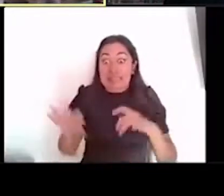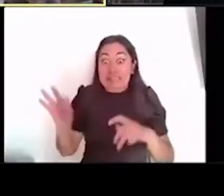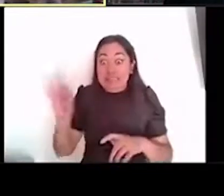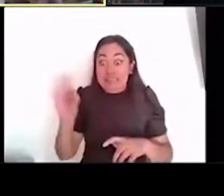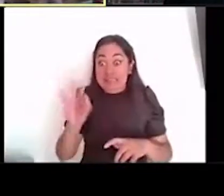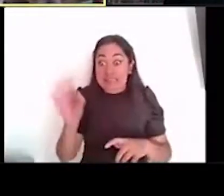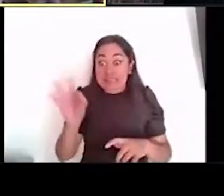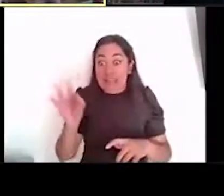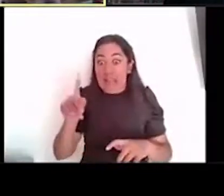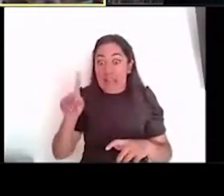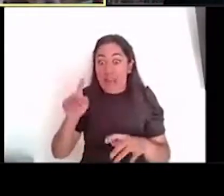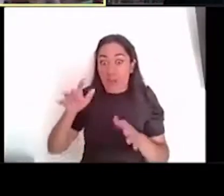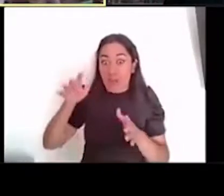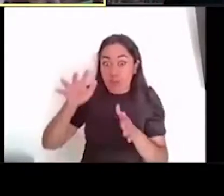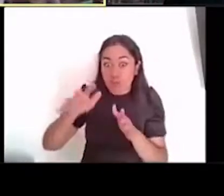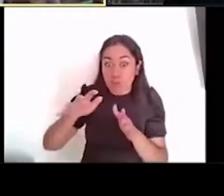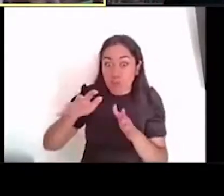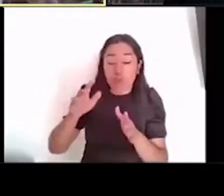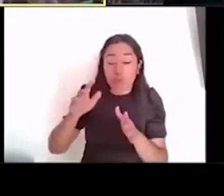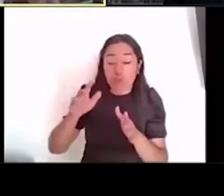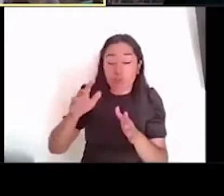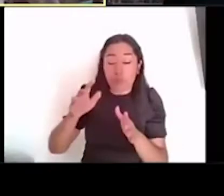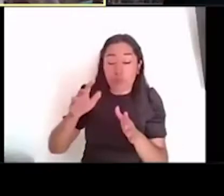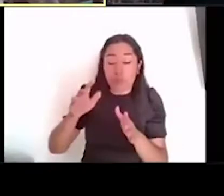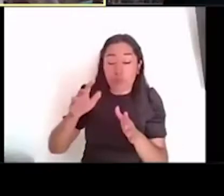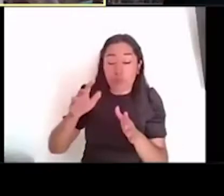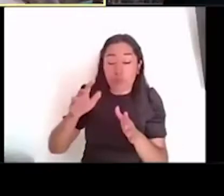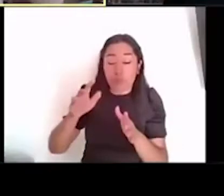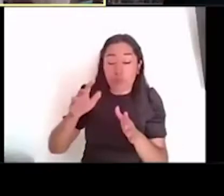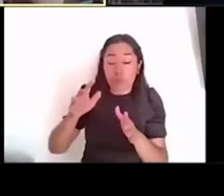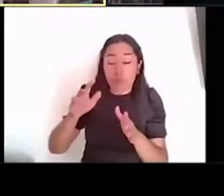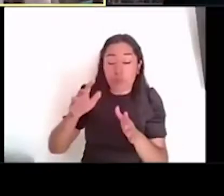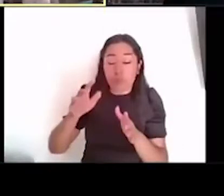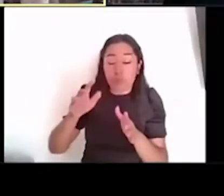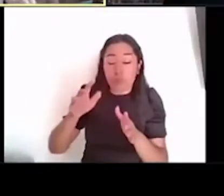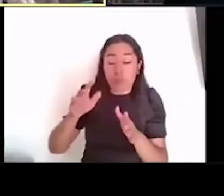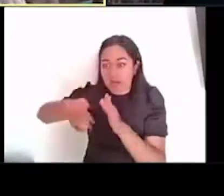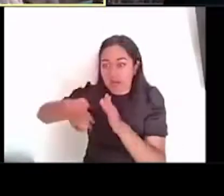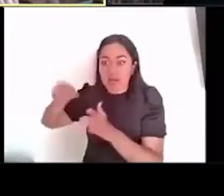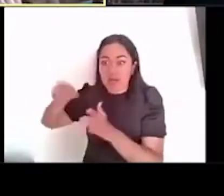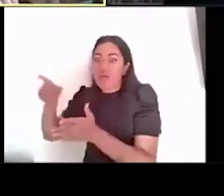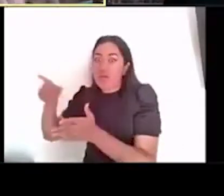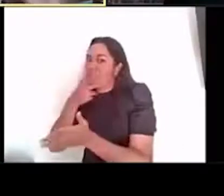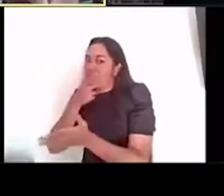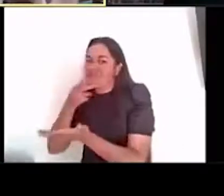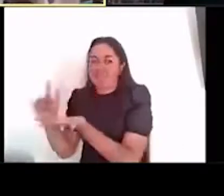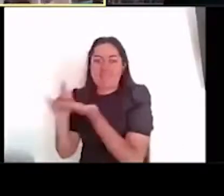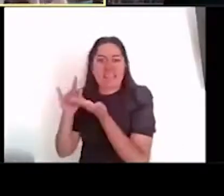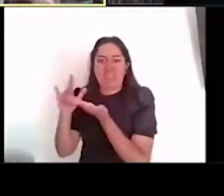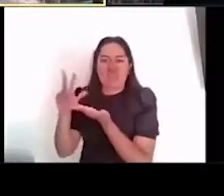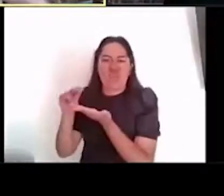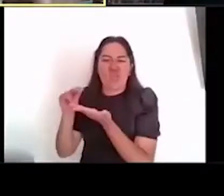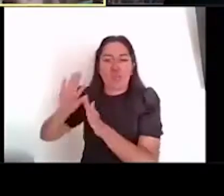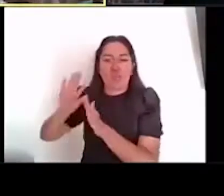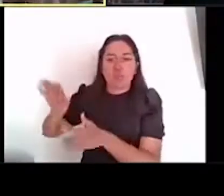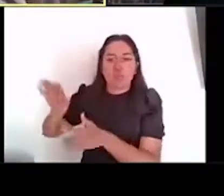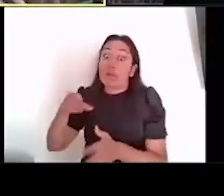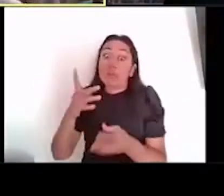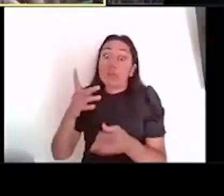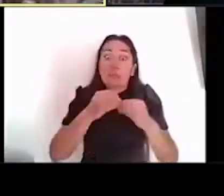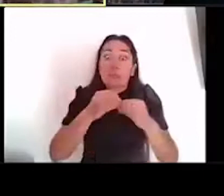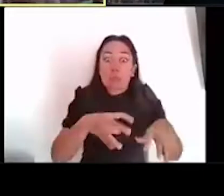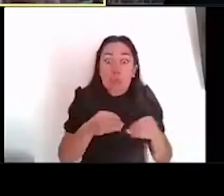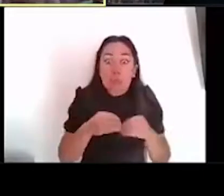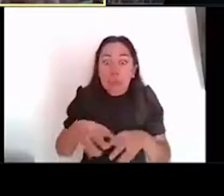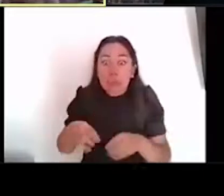el, sin el conservador apoyando, y se perdieron varias cosas, porque el proceso de, de equilibrio se rompe, o